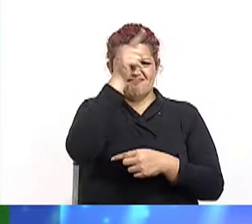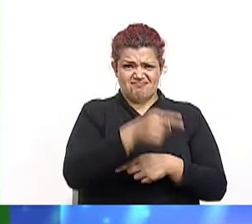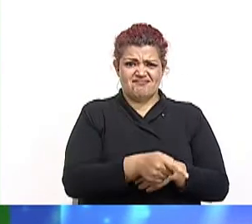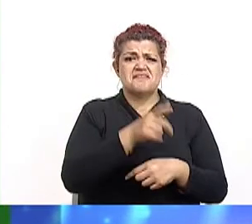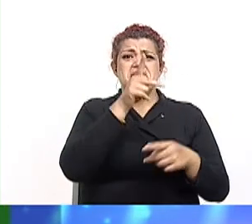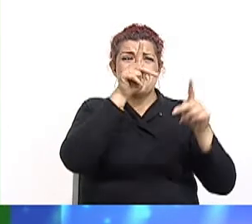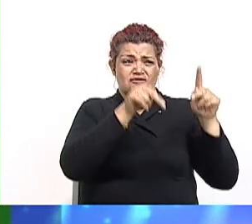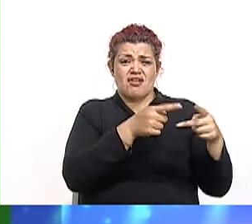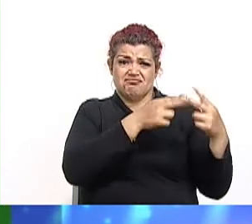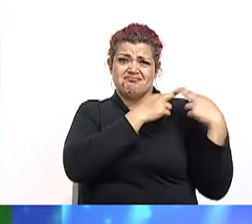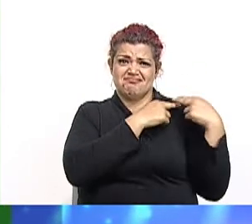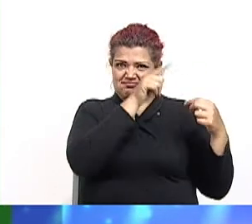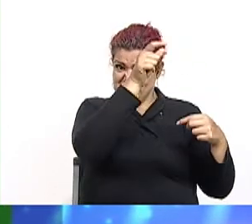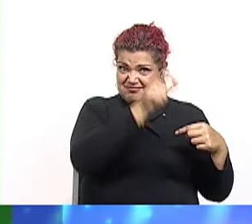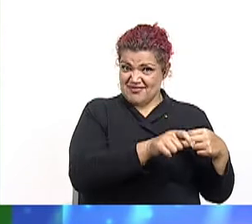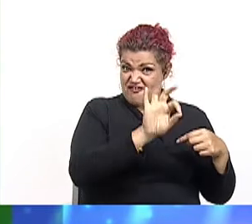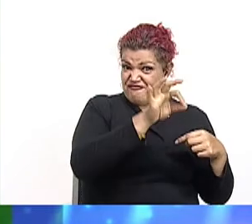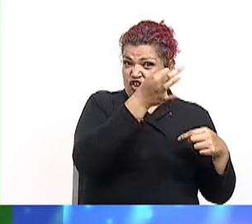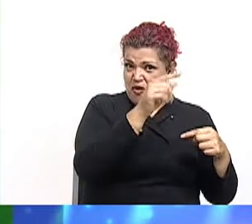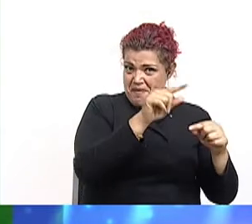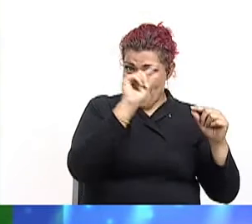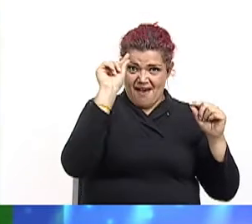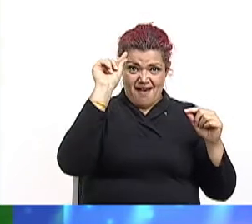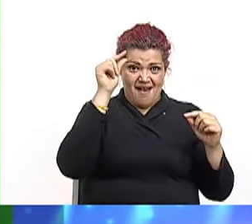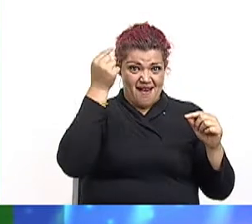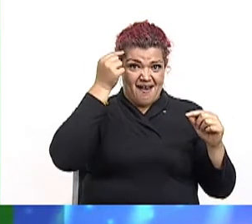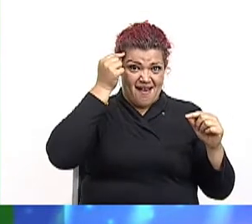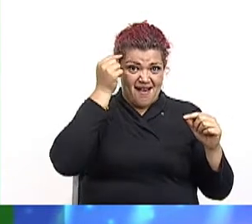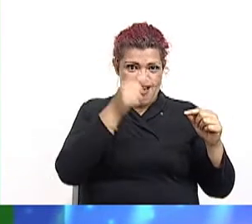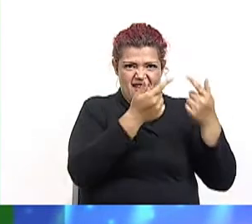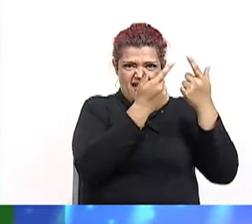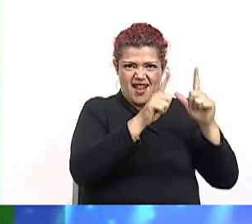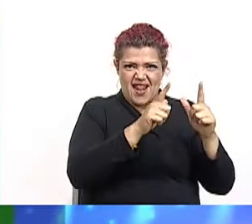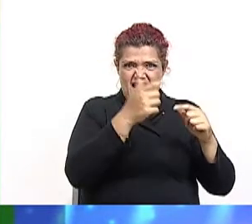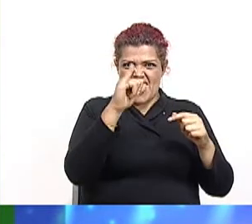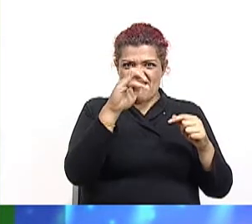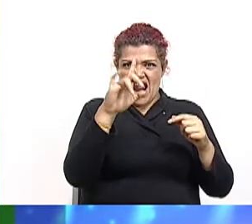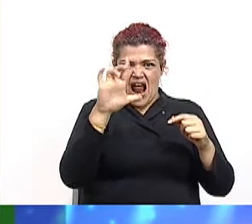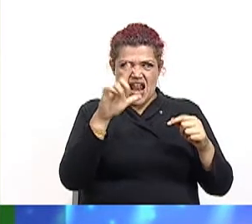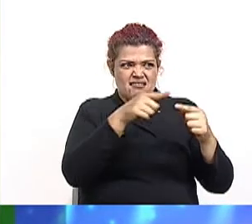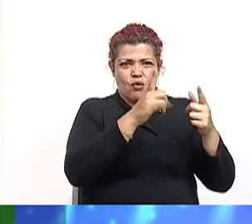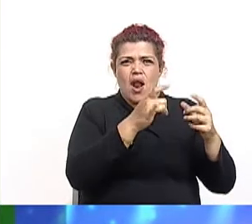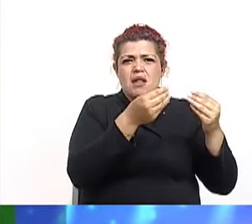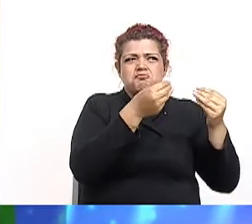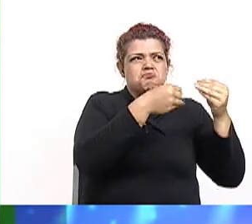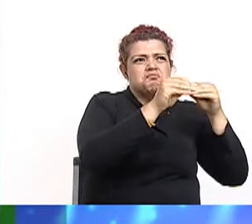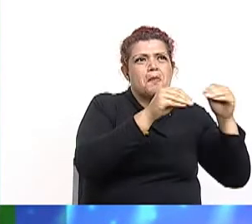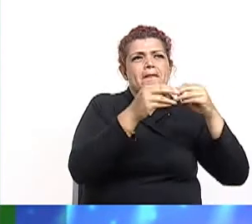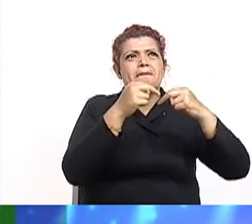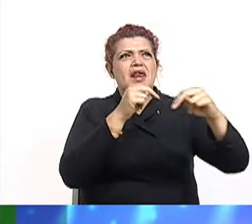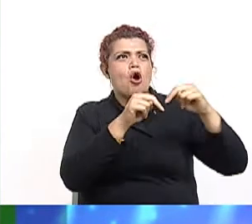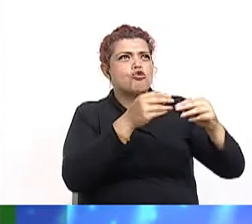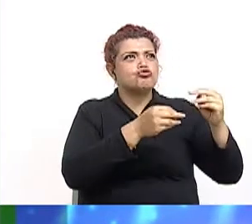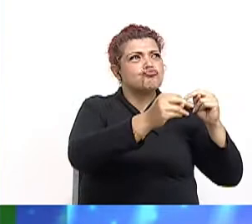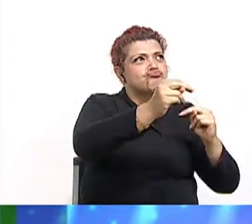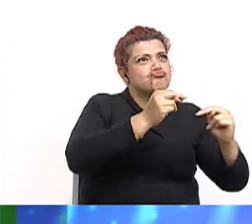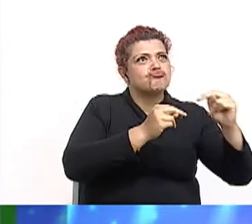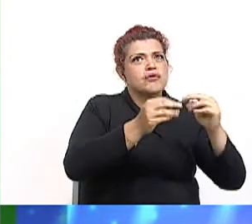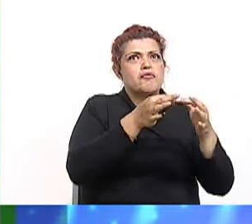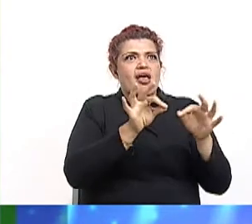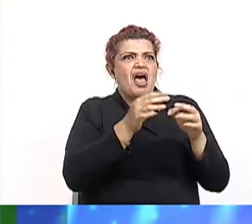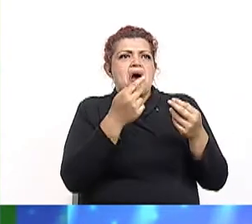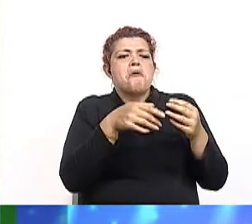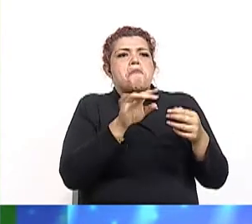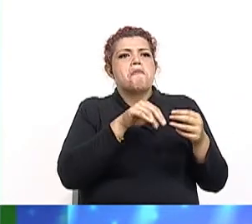forma divertida de aprender. Todos los días, de lunes a viernes, de ocho de la mañana a dos de la tarde. Aquí en Repretel.